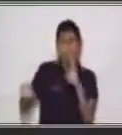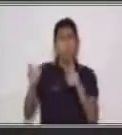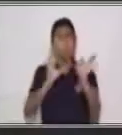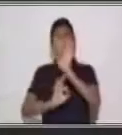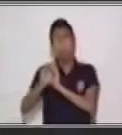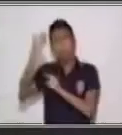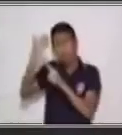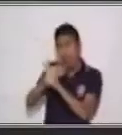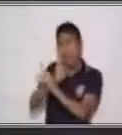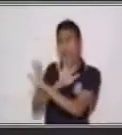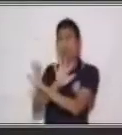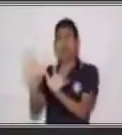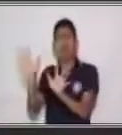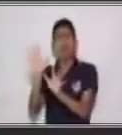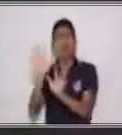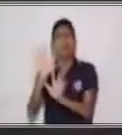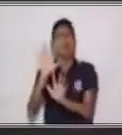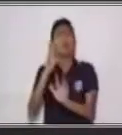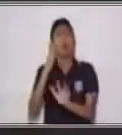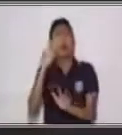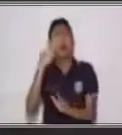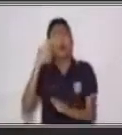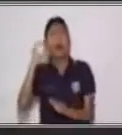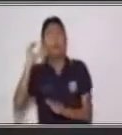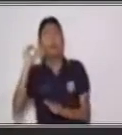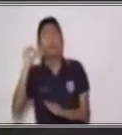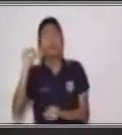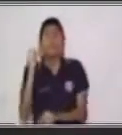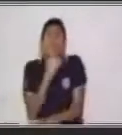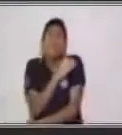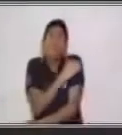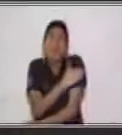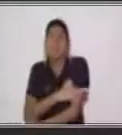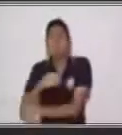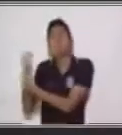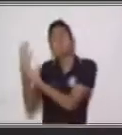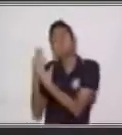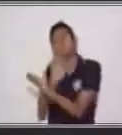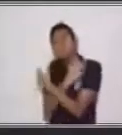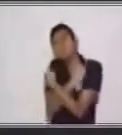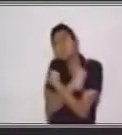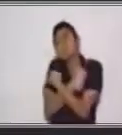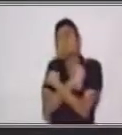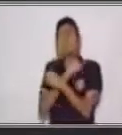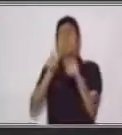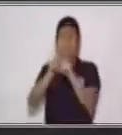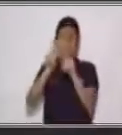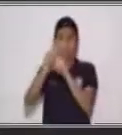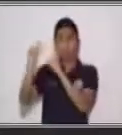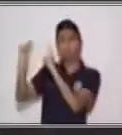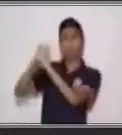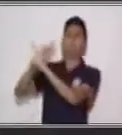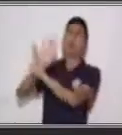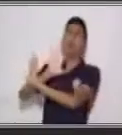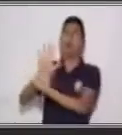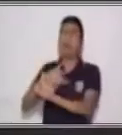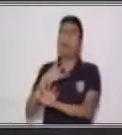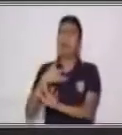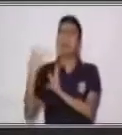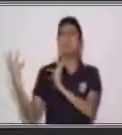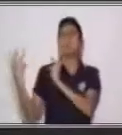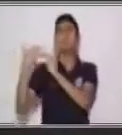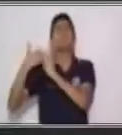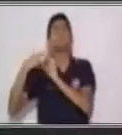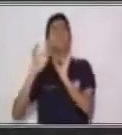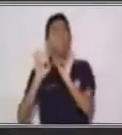mal, me consuela y me da sus abrazos y sus sabias palabras me hacen sentir mejor.